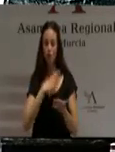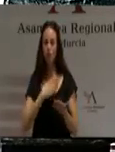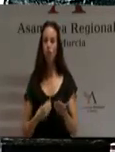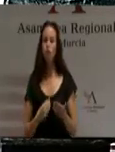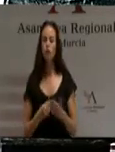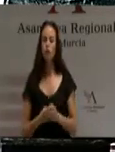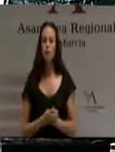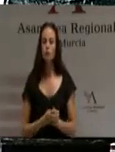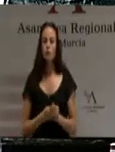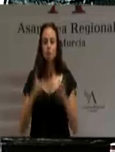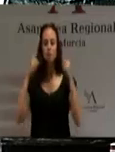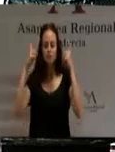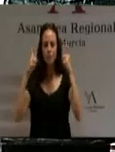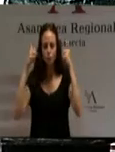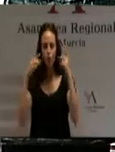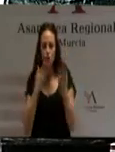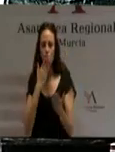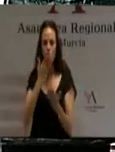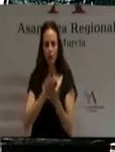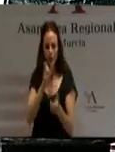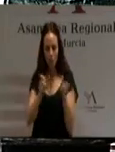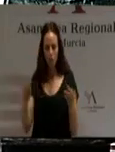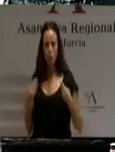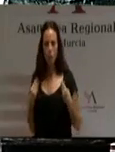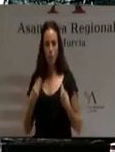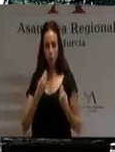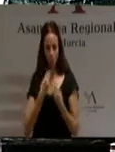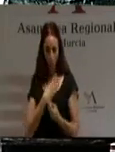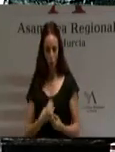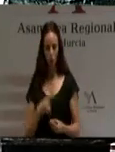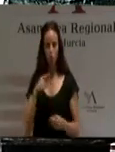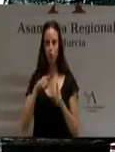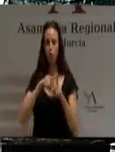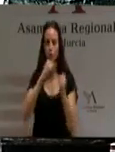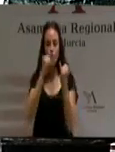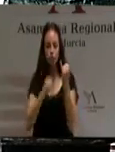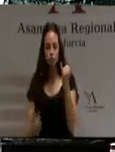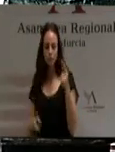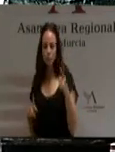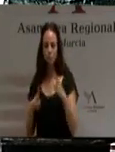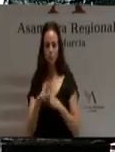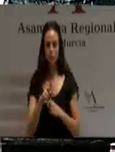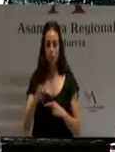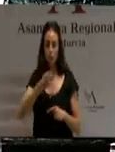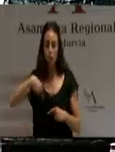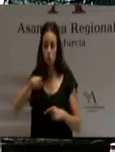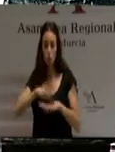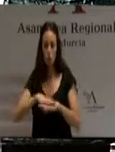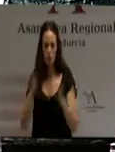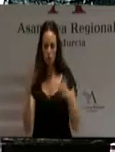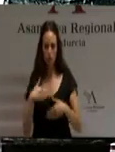sacrificios que hemos pedido a los murcianos para paliar los efectos de una crisis que nosotros no provocamos.